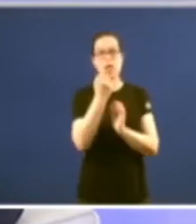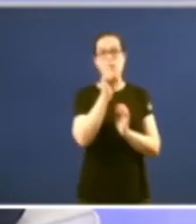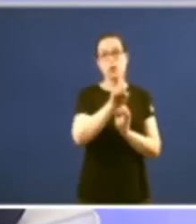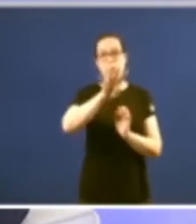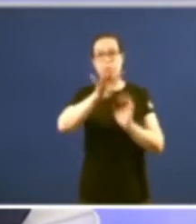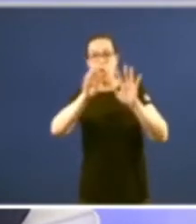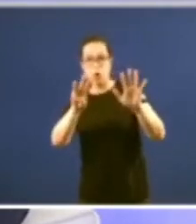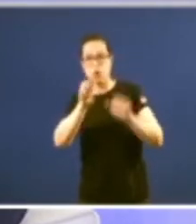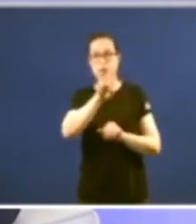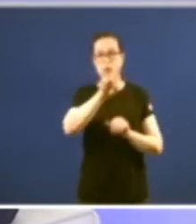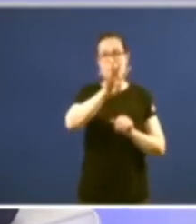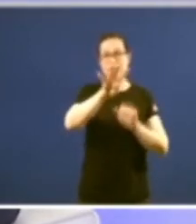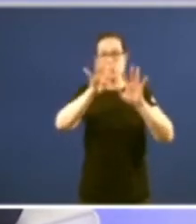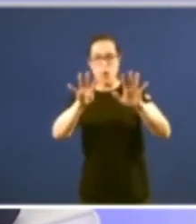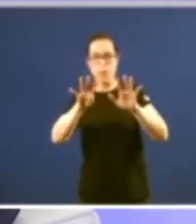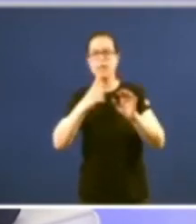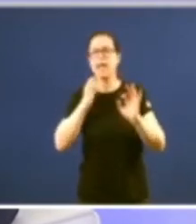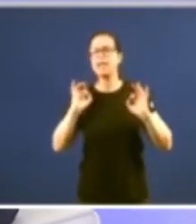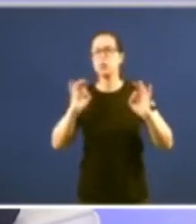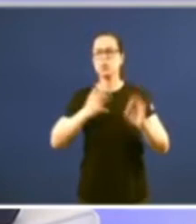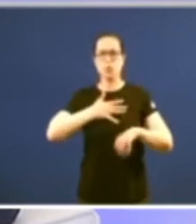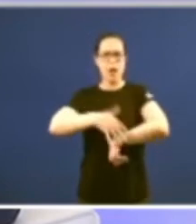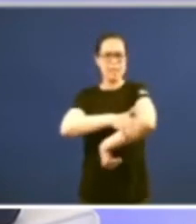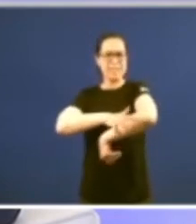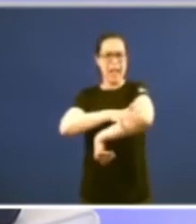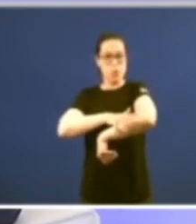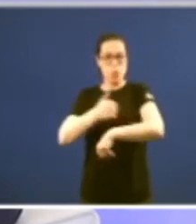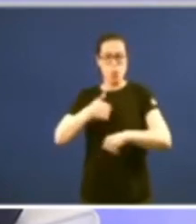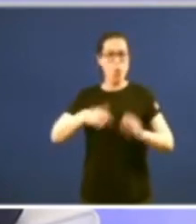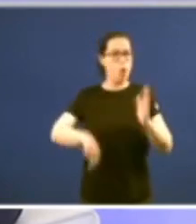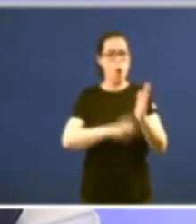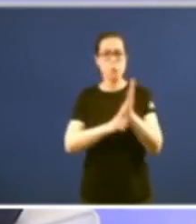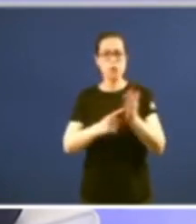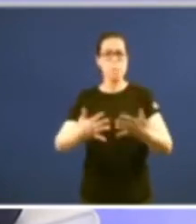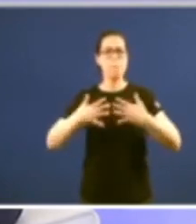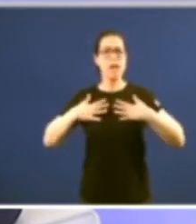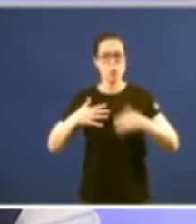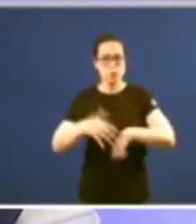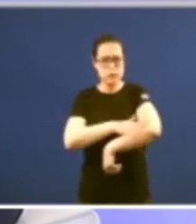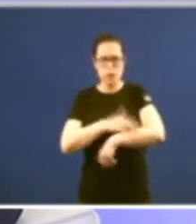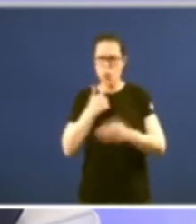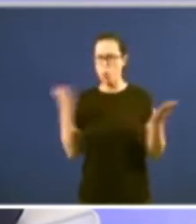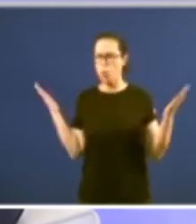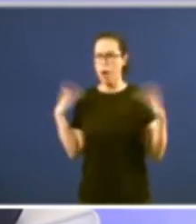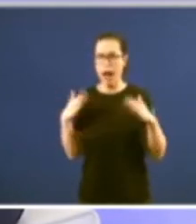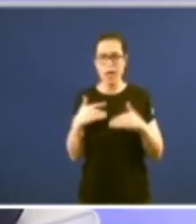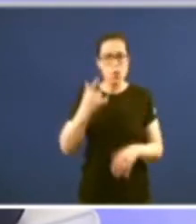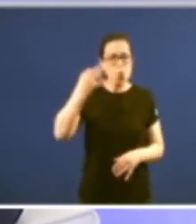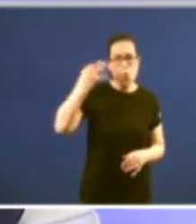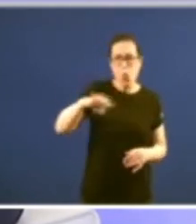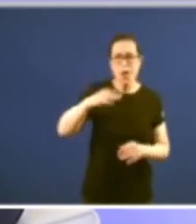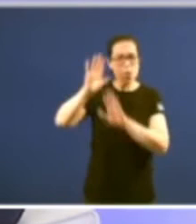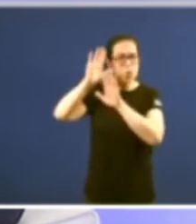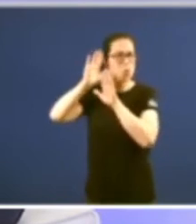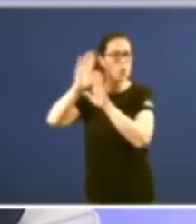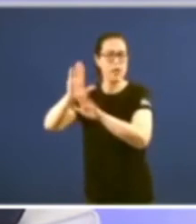dice as competencias exclusivas do Estado pois non hai nada exclusivo do Estado oxe o único que hai a única competencia que é exclusiva do Estado